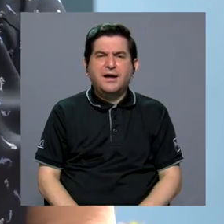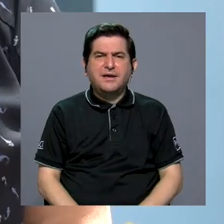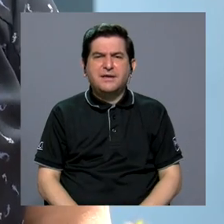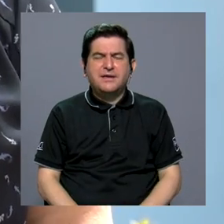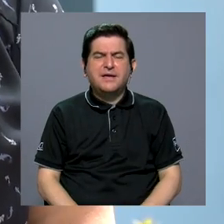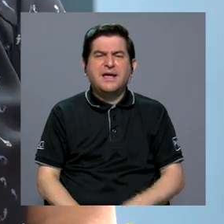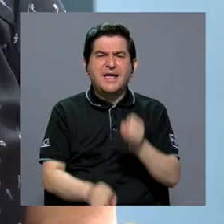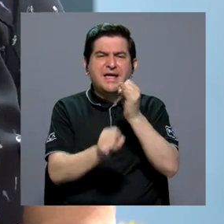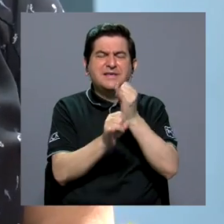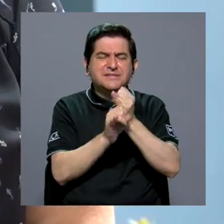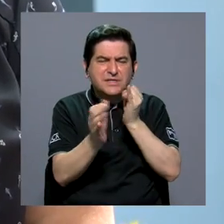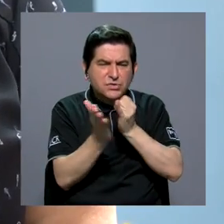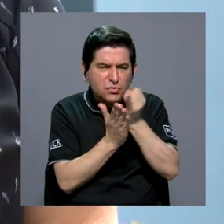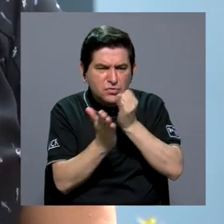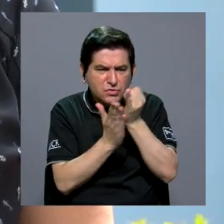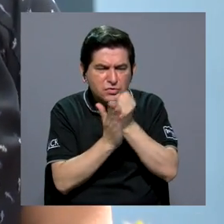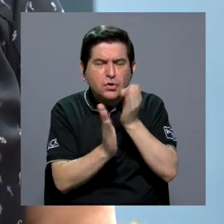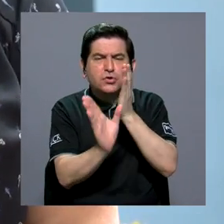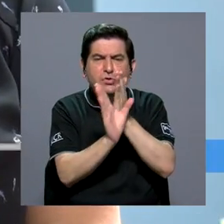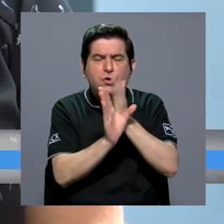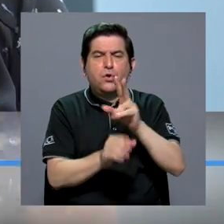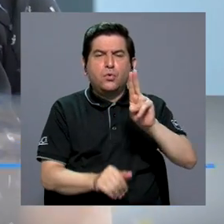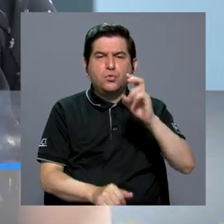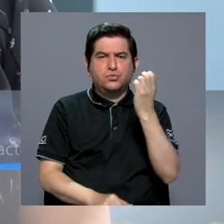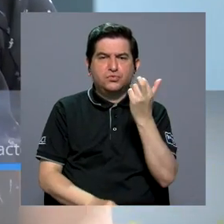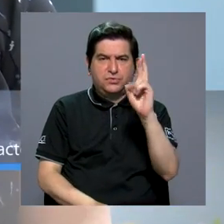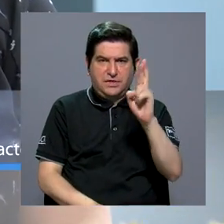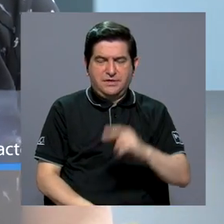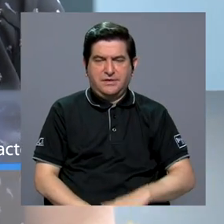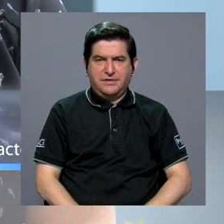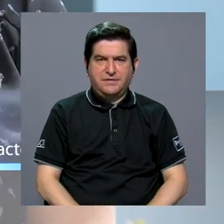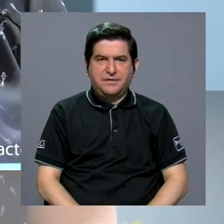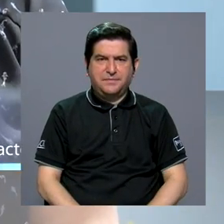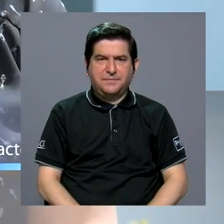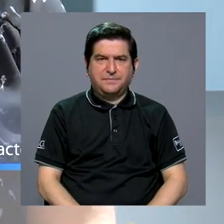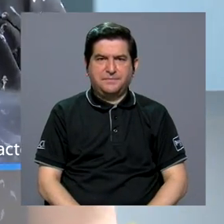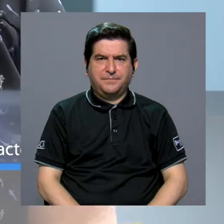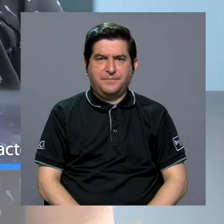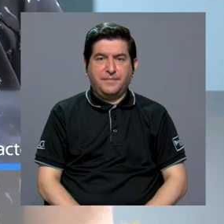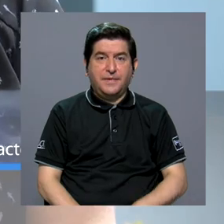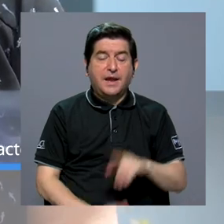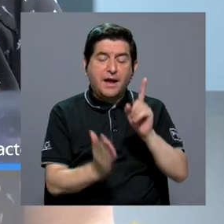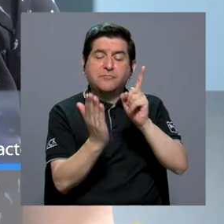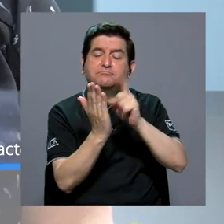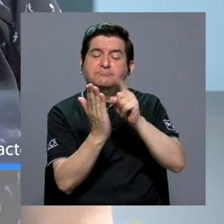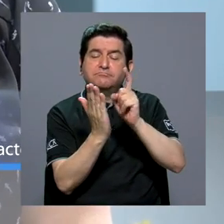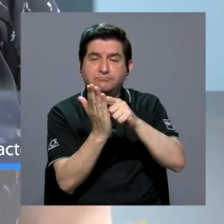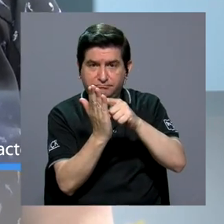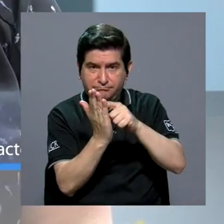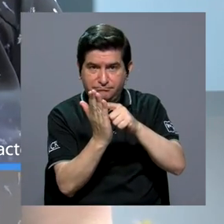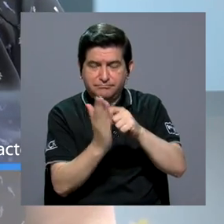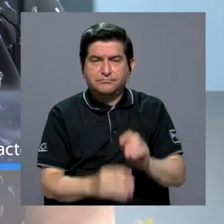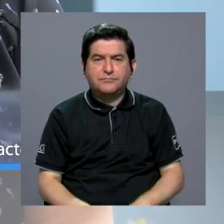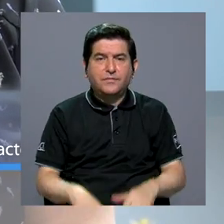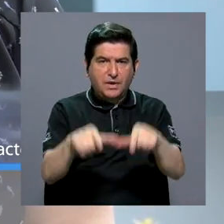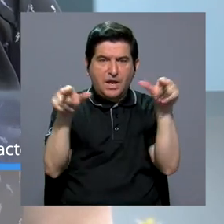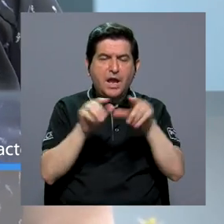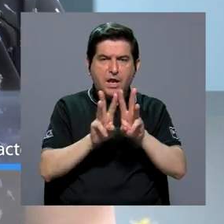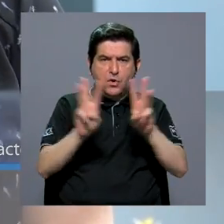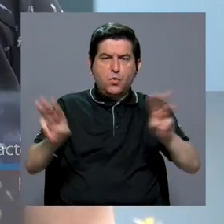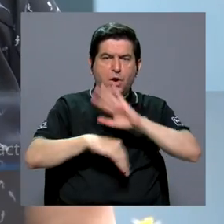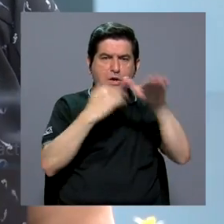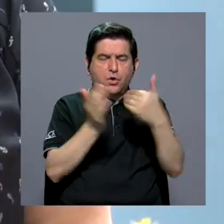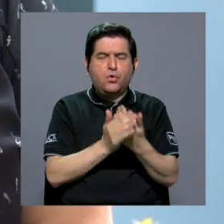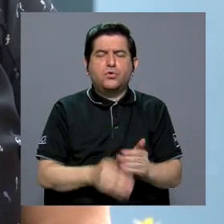descriptor Instituto de Investigaciones Psicológicas Universidad de Costa Rica. Ahí van a ver una pestaña en el sitio web